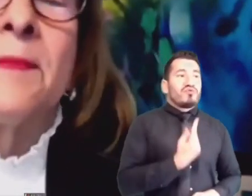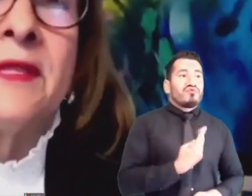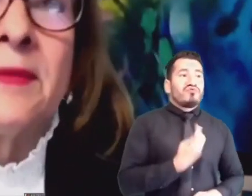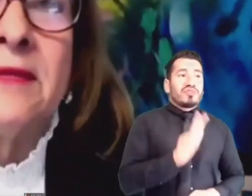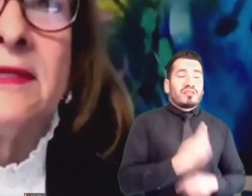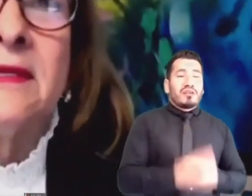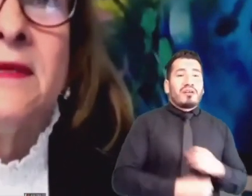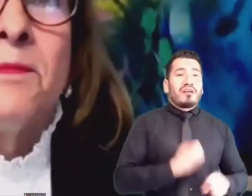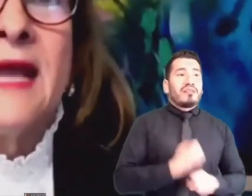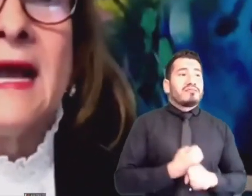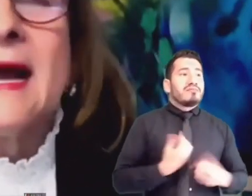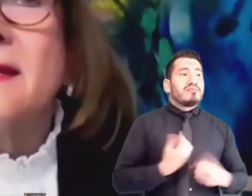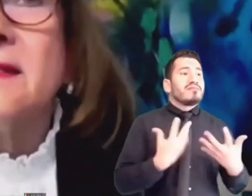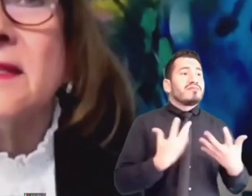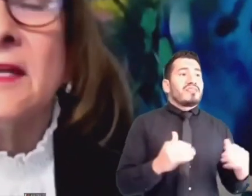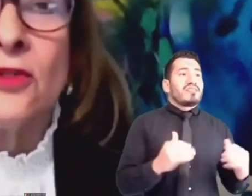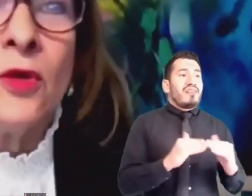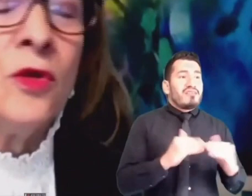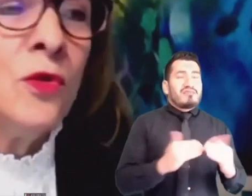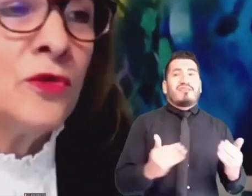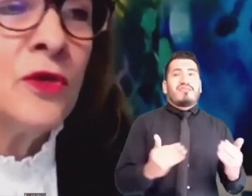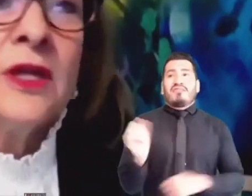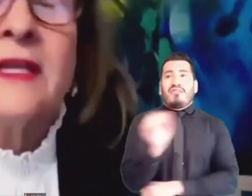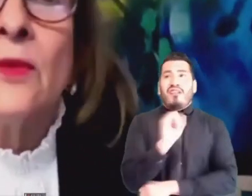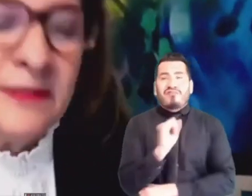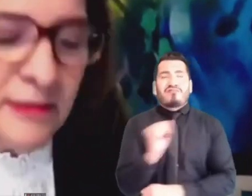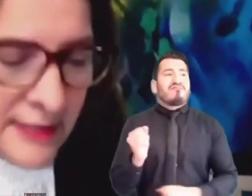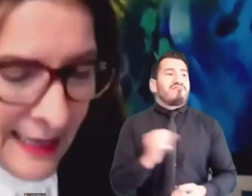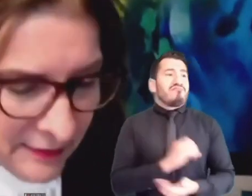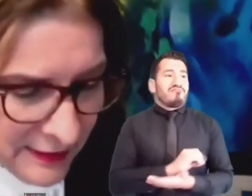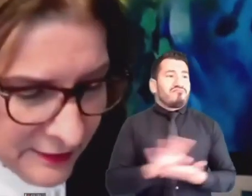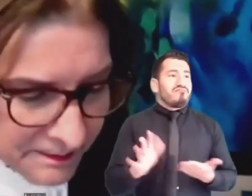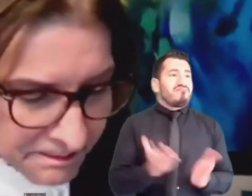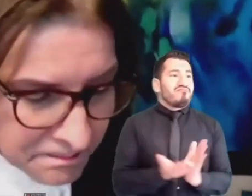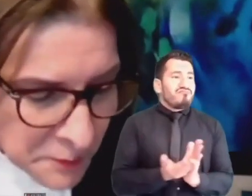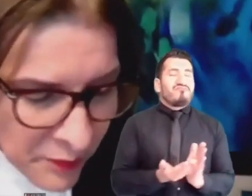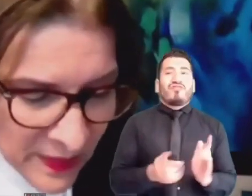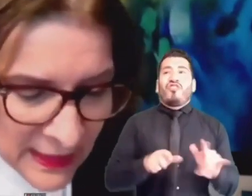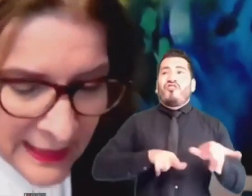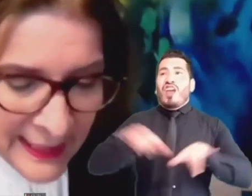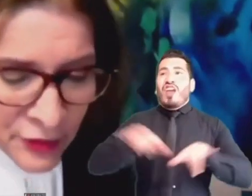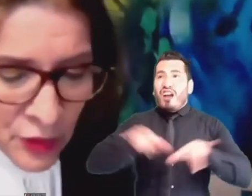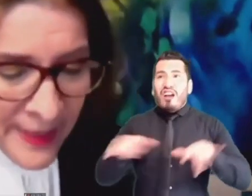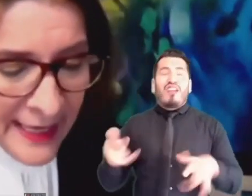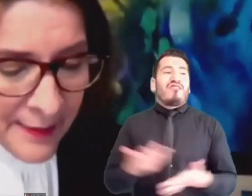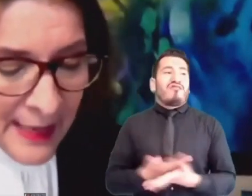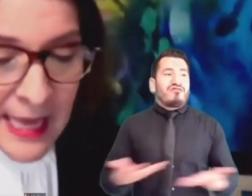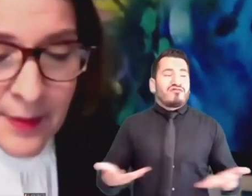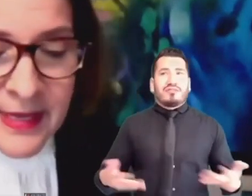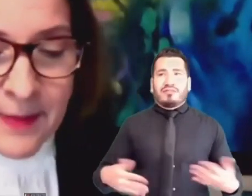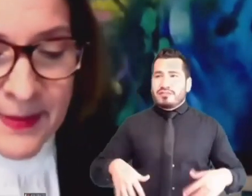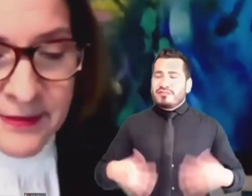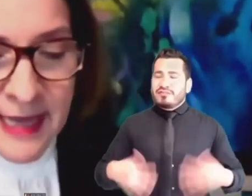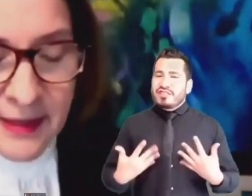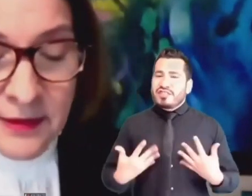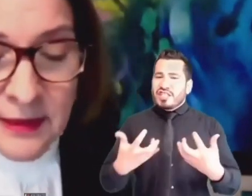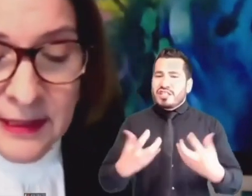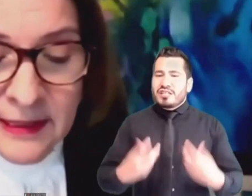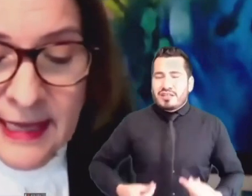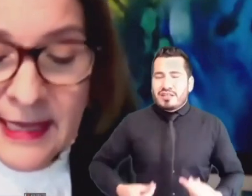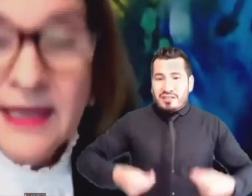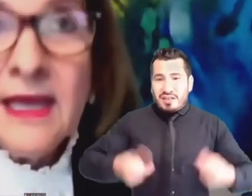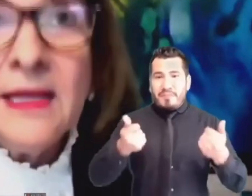beca rápidamente, viajar y tener todos los lujos que no existían antes. Eso me lleva a mí a pensar